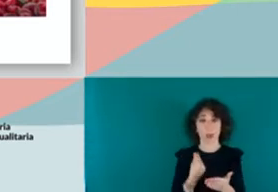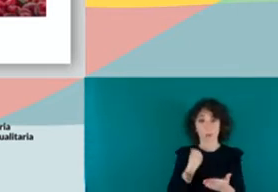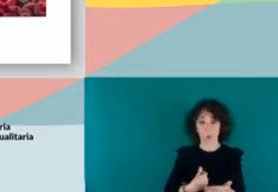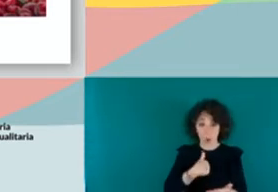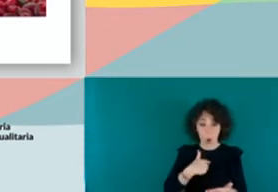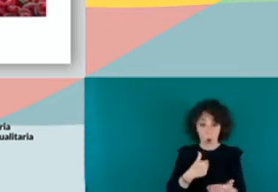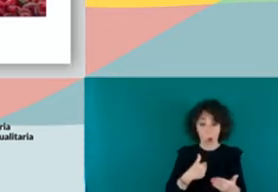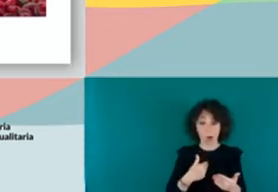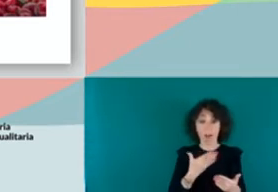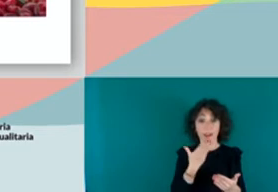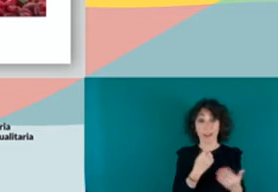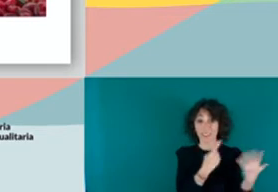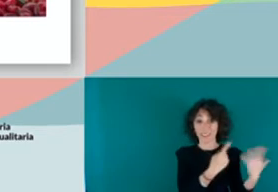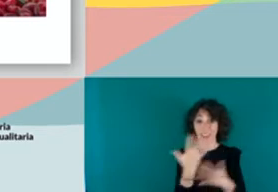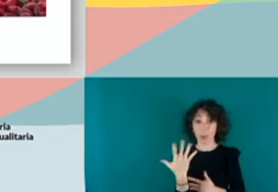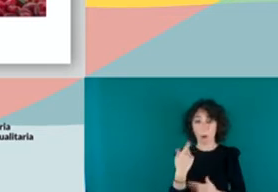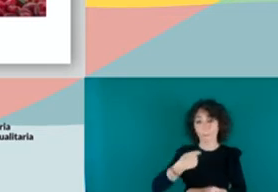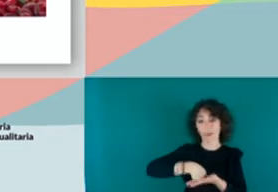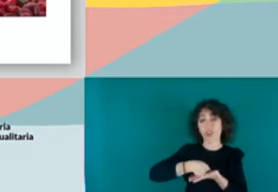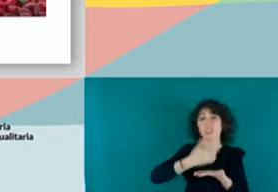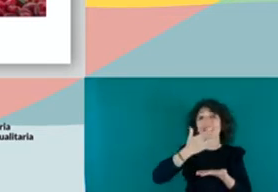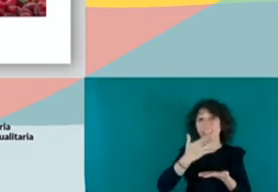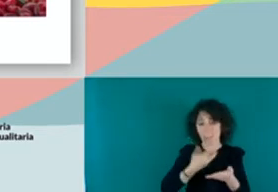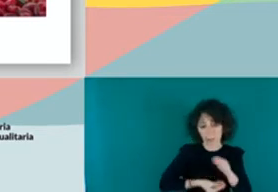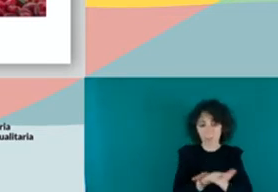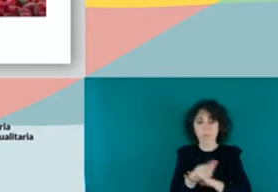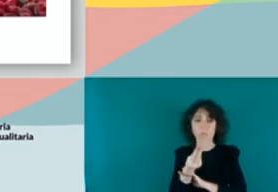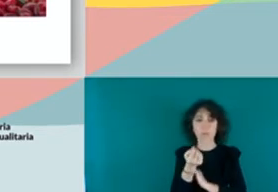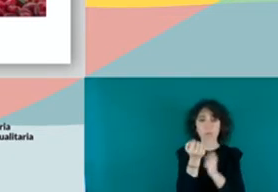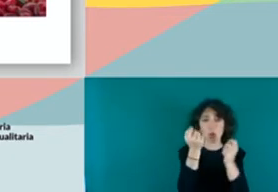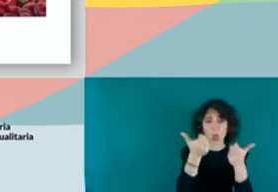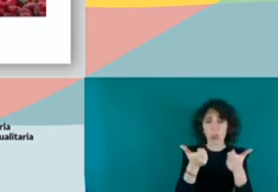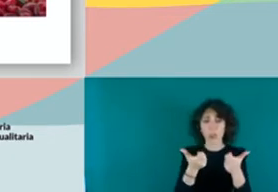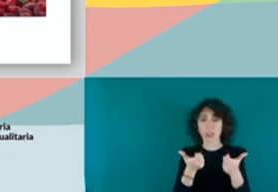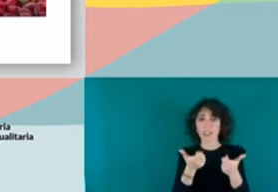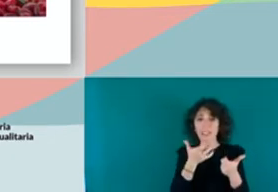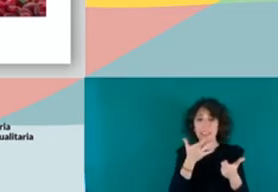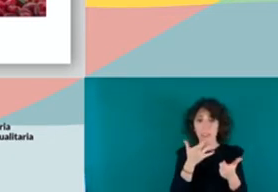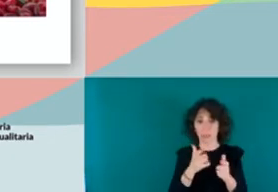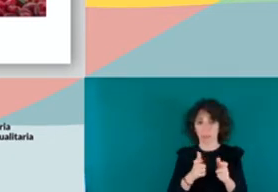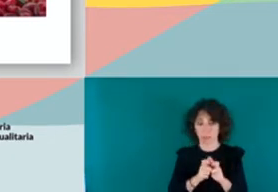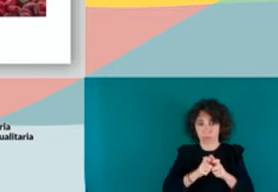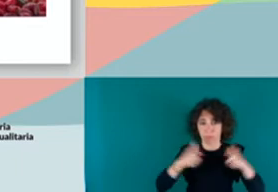una pensión si cada vez hay menos nacimientos? Cada vez hay más población